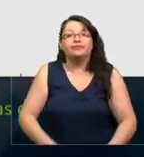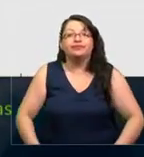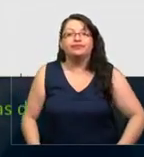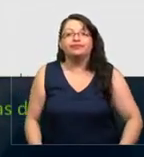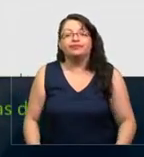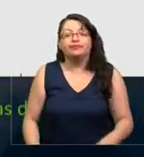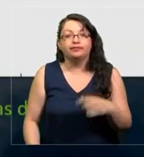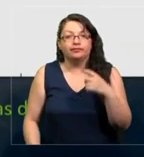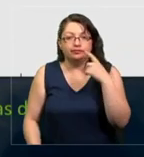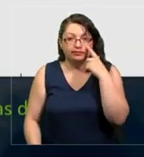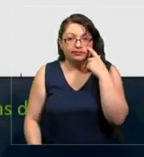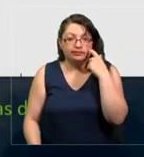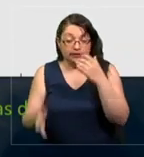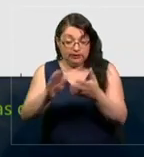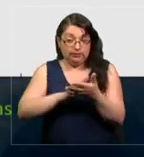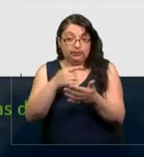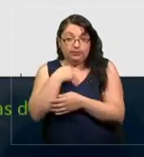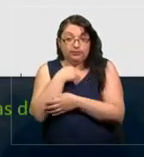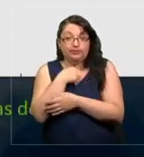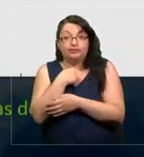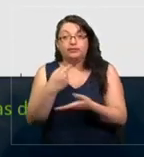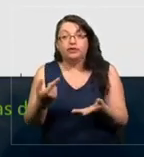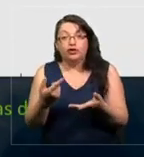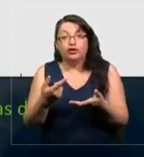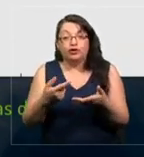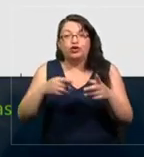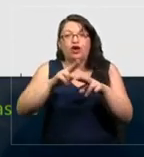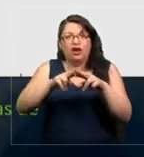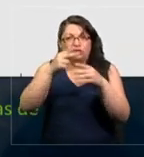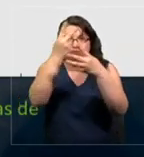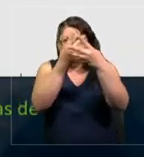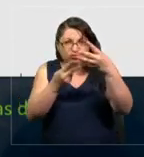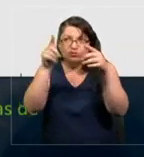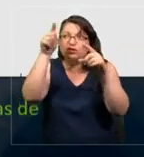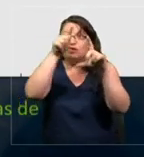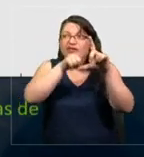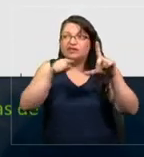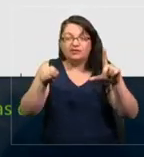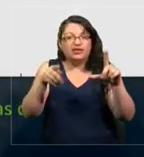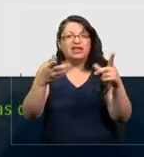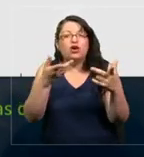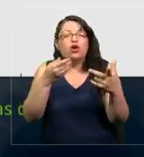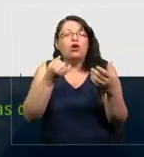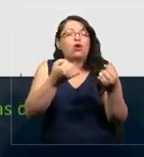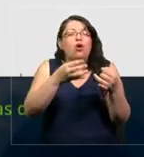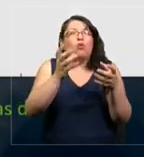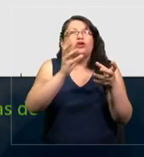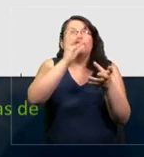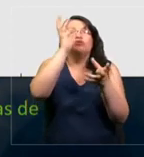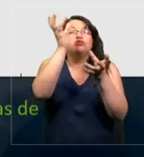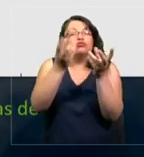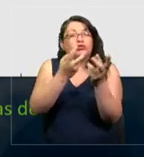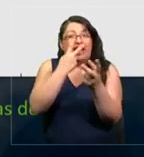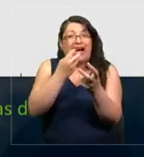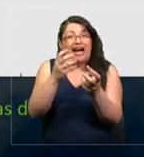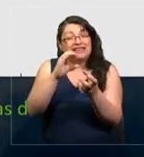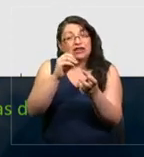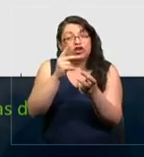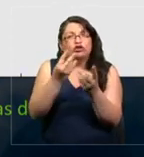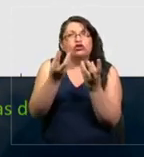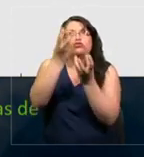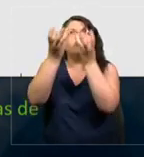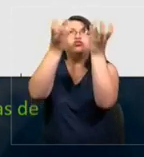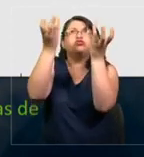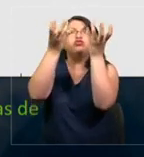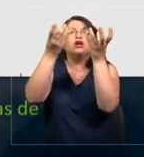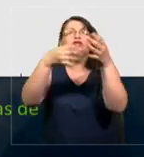Ahora, si yo grafico las emisiones acumuladas, que es lo que está representado por el área,